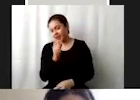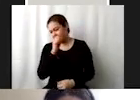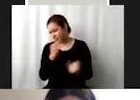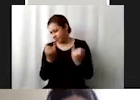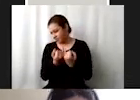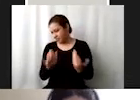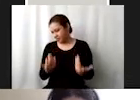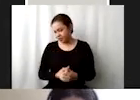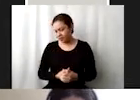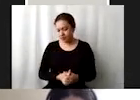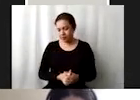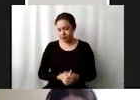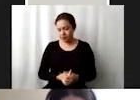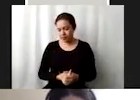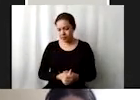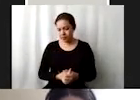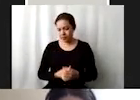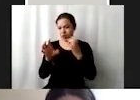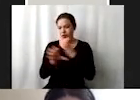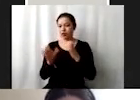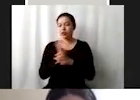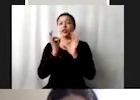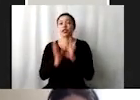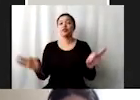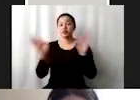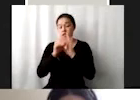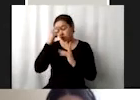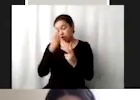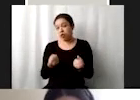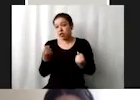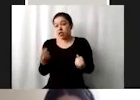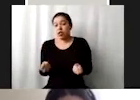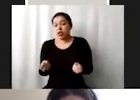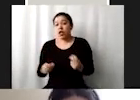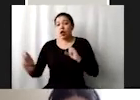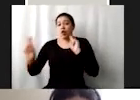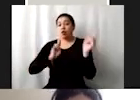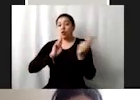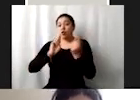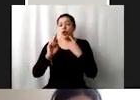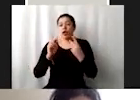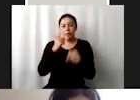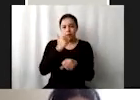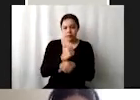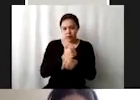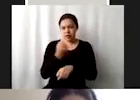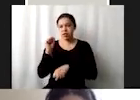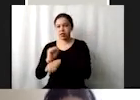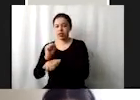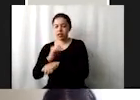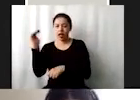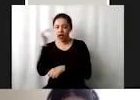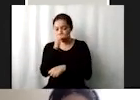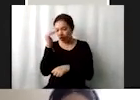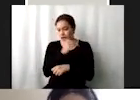hacen mucho énfasis en asegurar obviamente la cobertura universal, primaria y secundaria, gratuita, equipativa y de